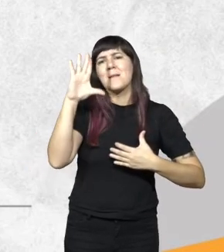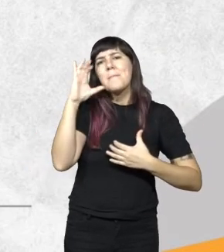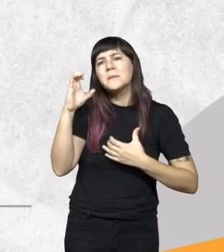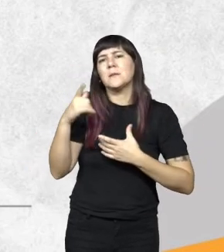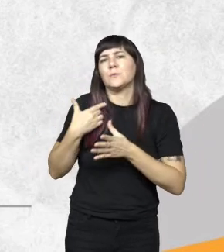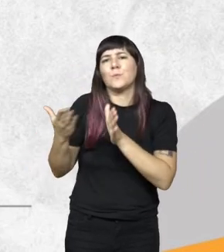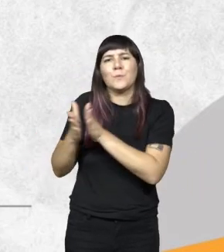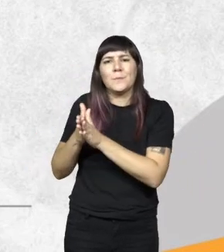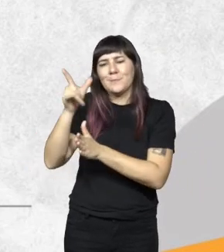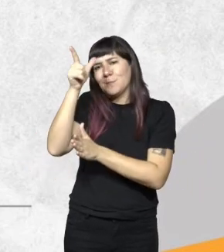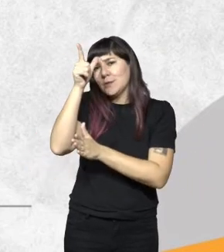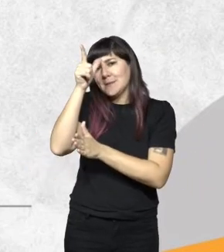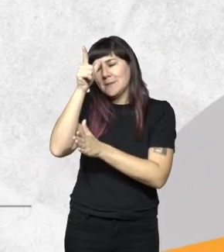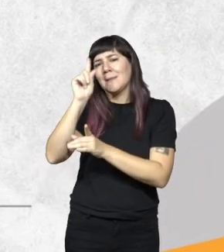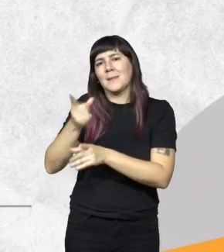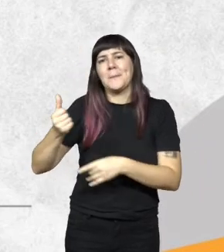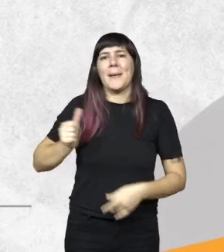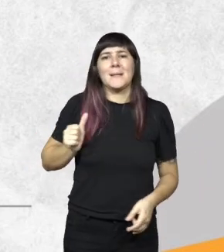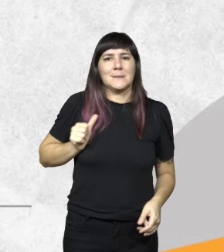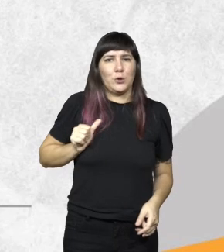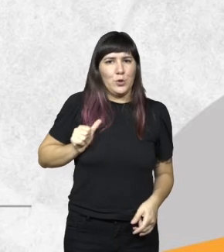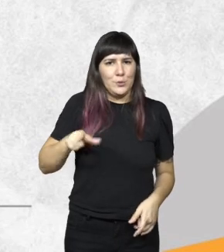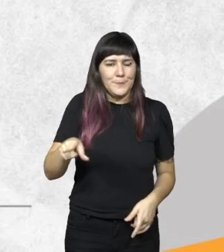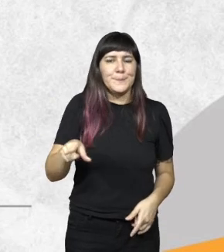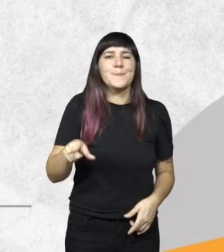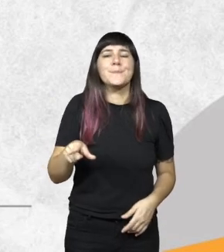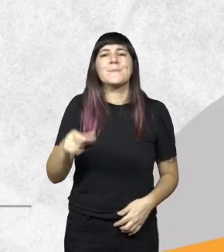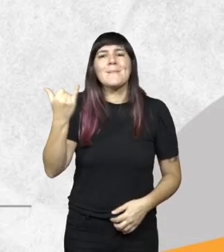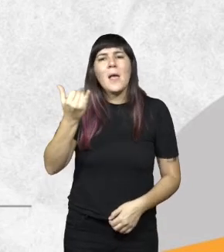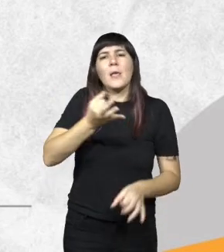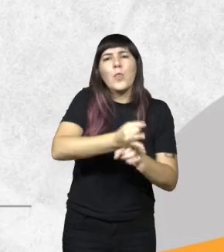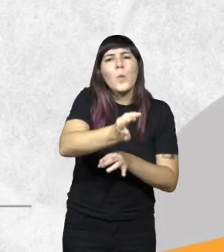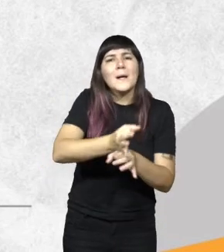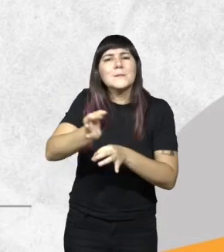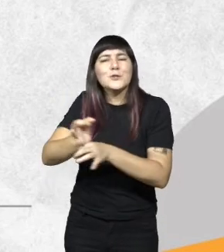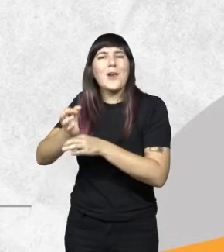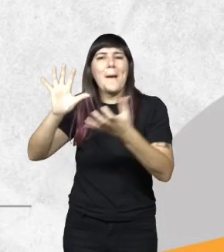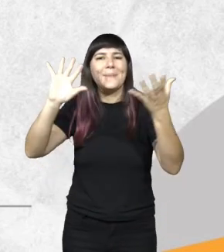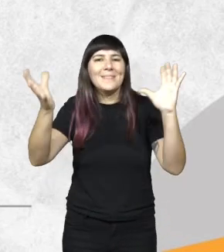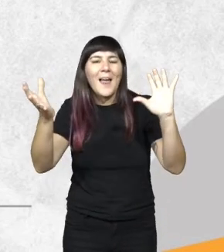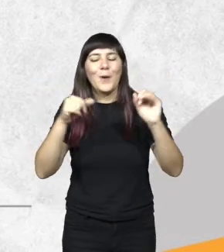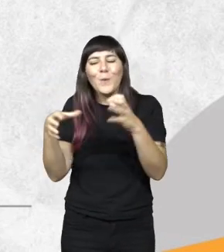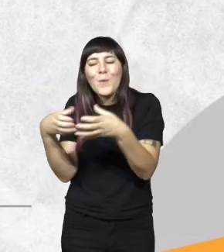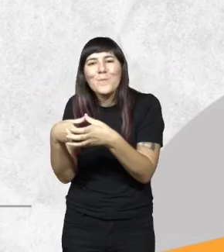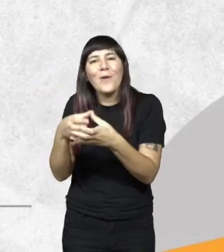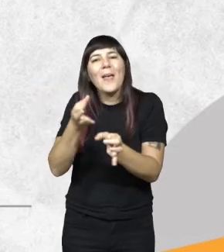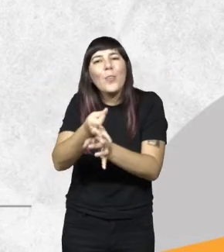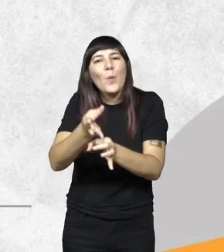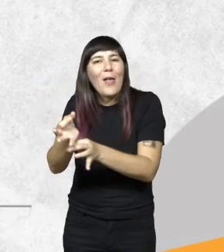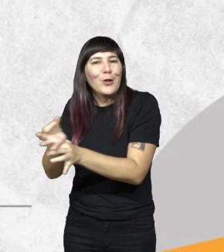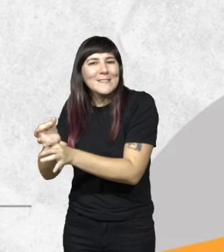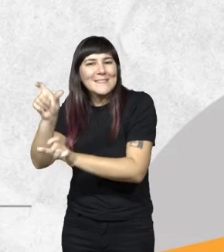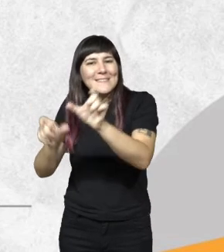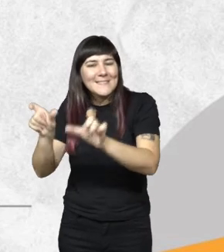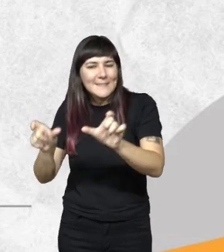de seguridad también con el ejército tenemos educación y extensión ambiental que es el grupo de educadores ambientales es el